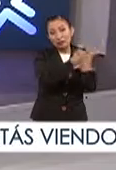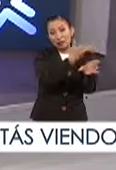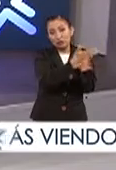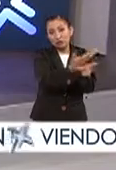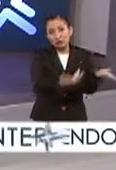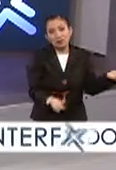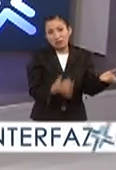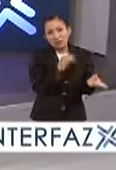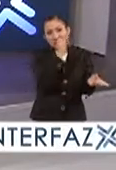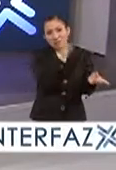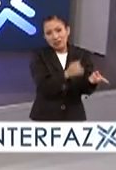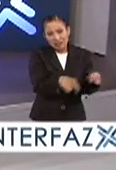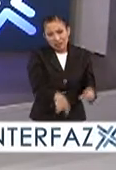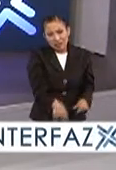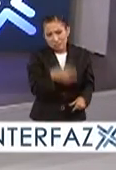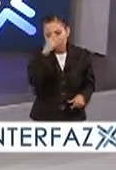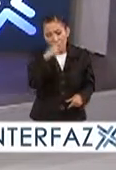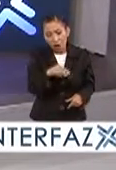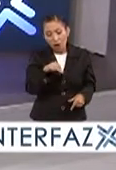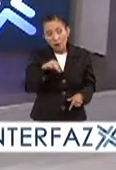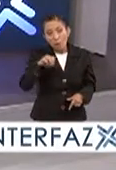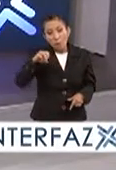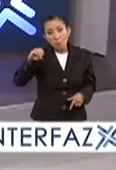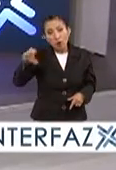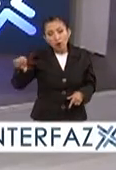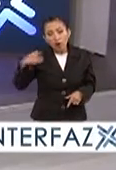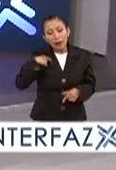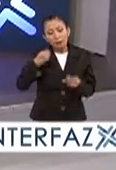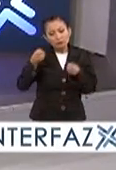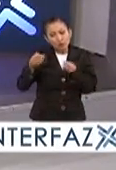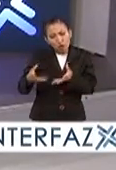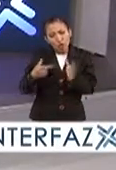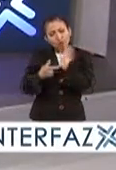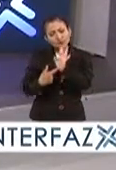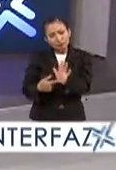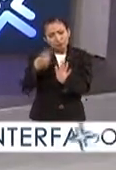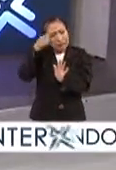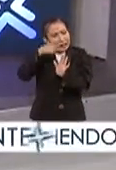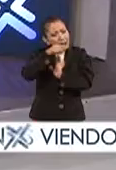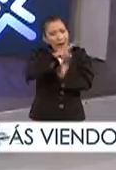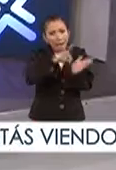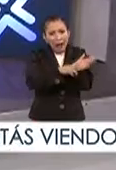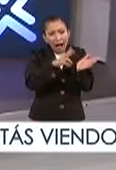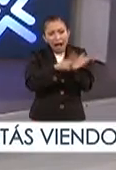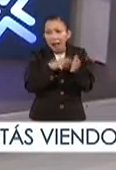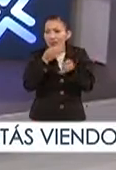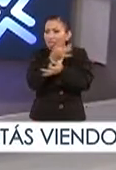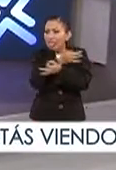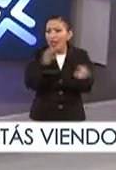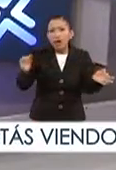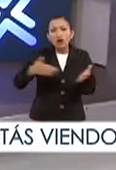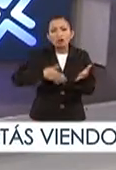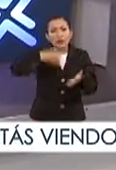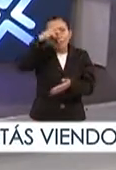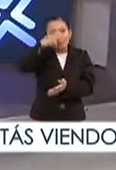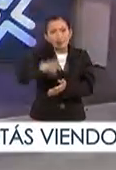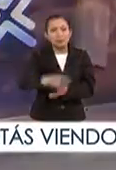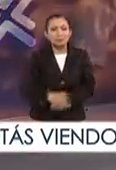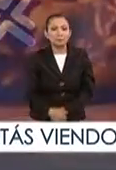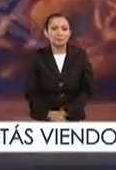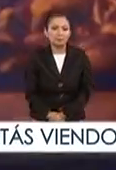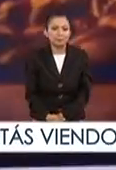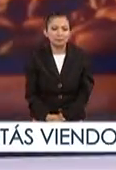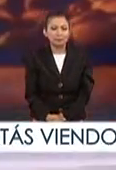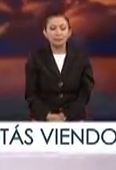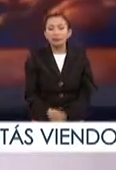Exacto, nunca más. Entonces, este MOOC es una aportación que hacemos convencidos de que vale la pena difundir la cocina mexicana. Claro.